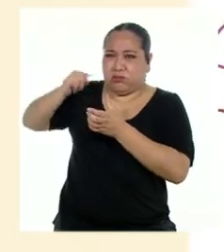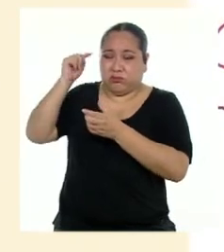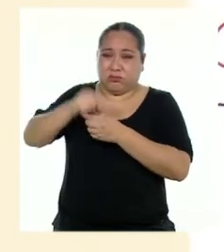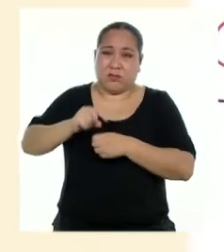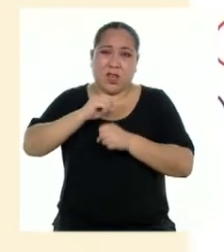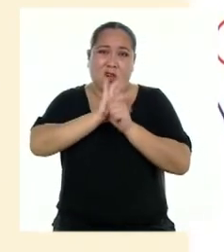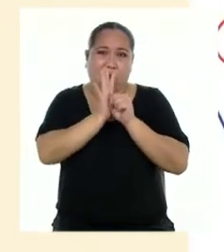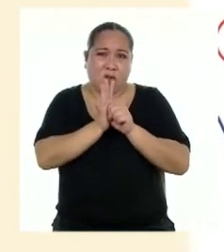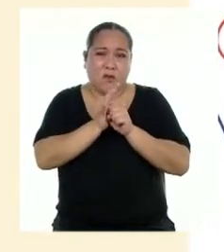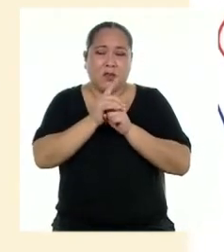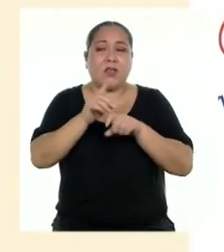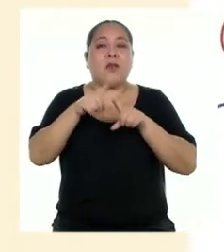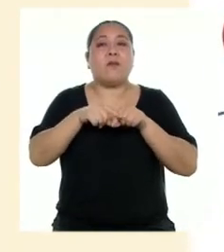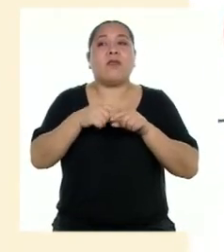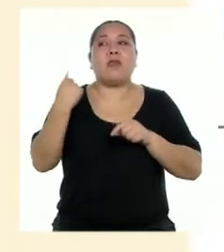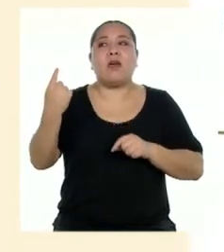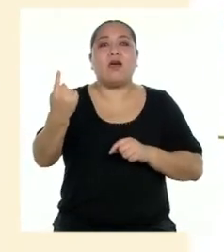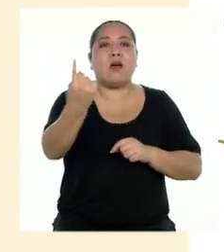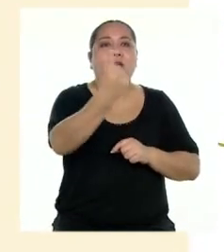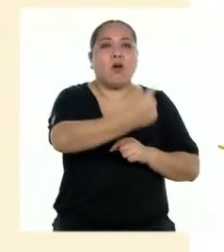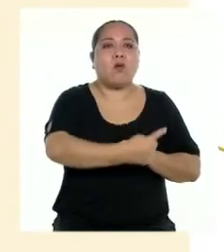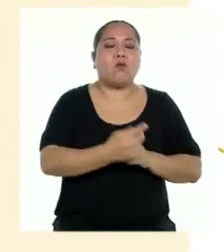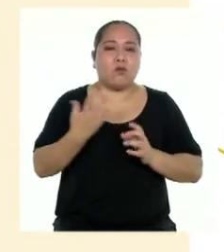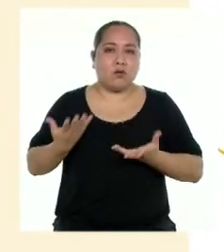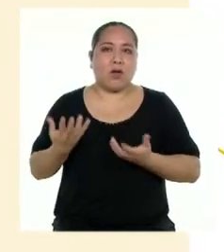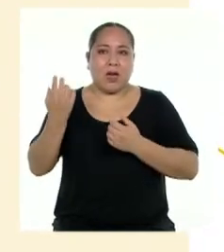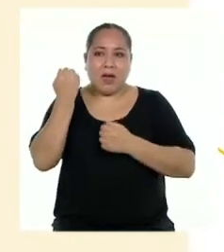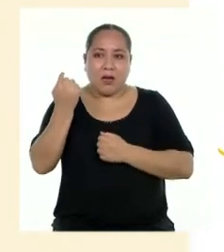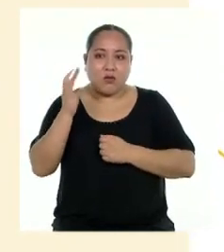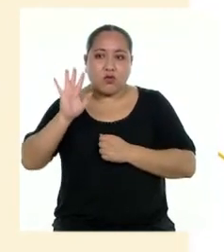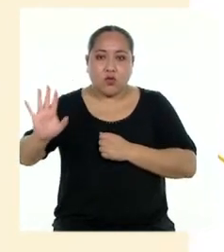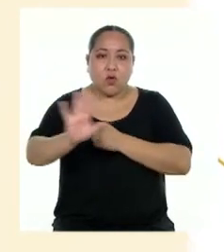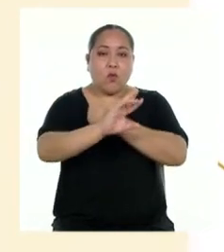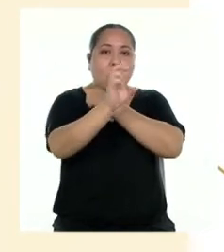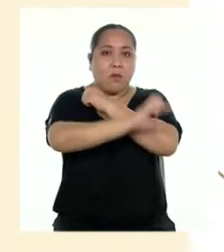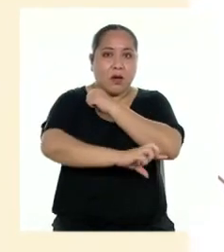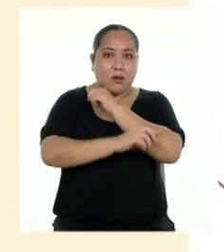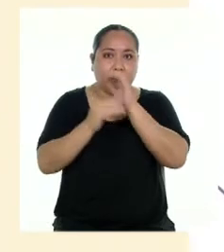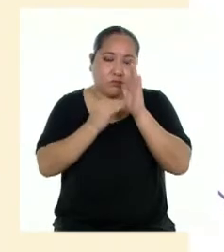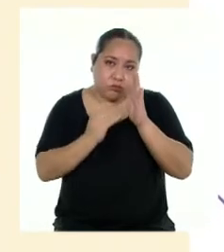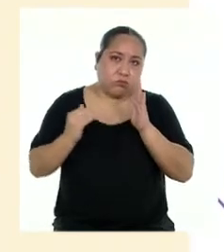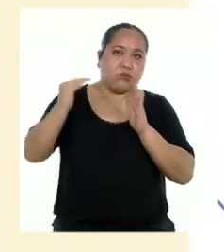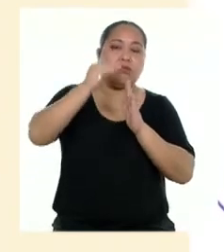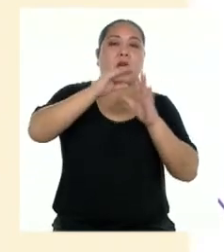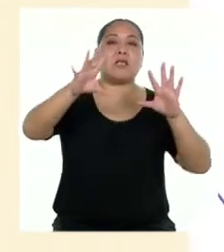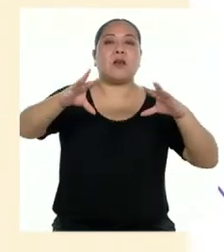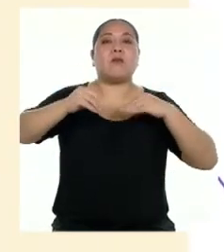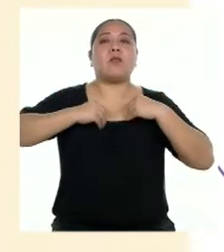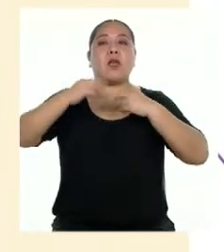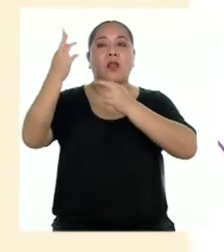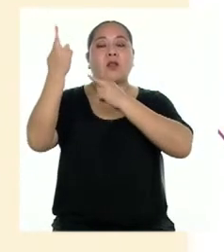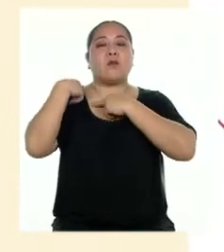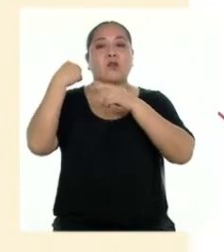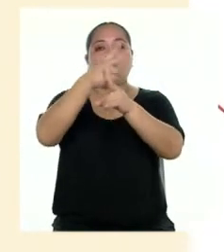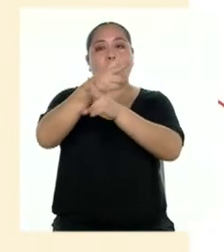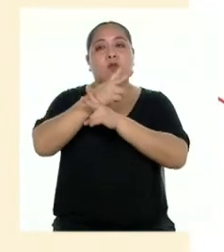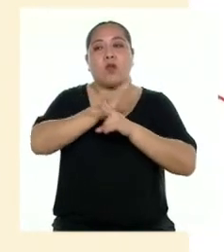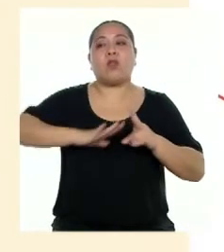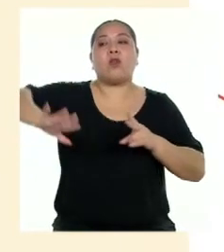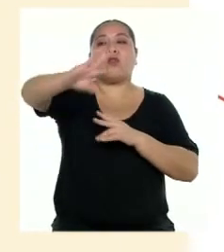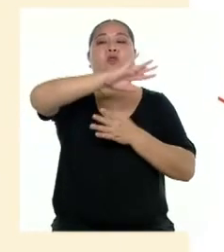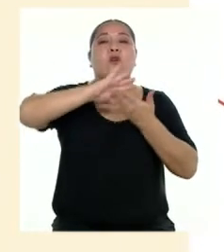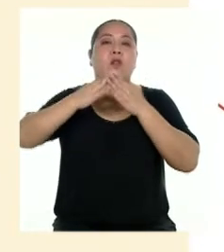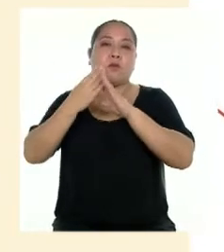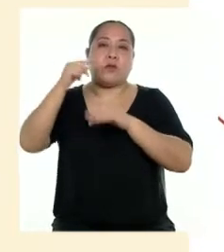que depende de todos nosotros sacar adelante a nuestro país y asumir nuestra responsabilidad en el cuidado de toda la